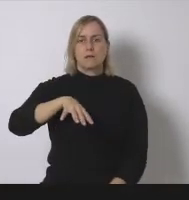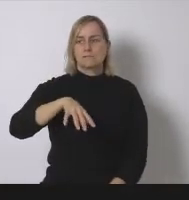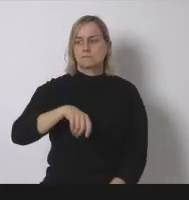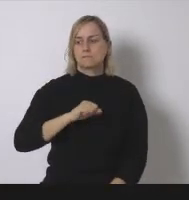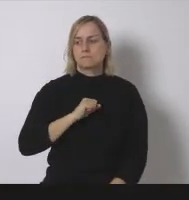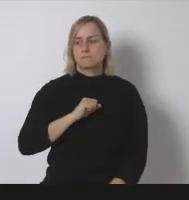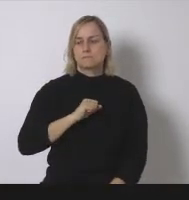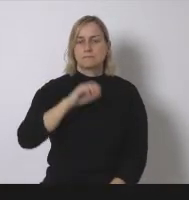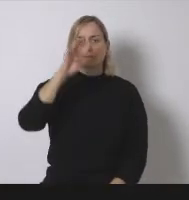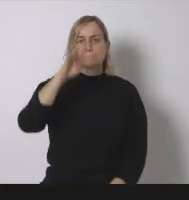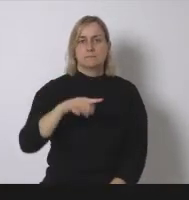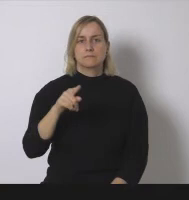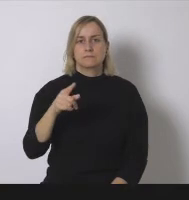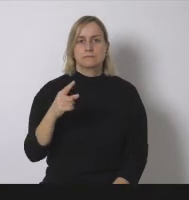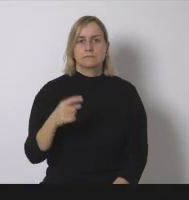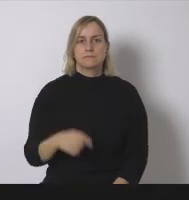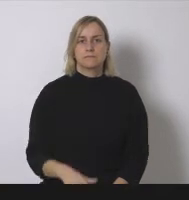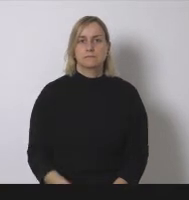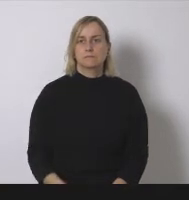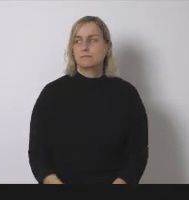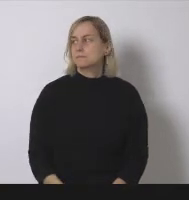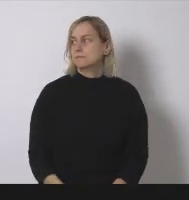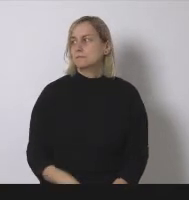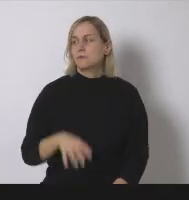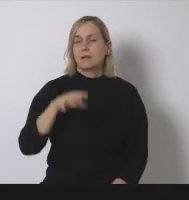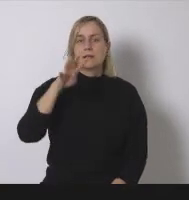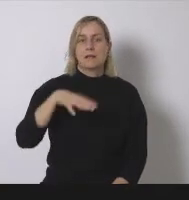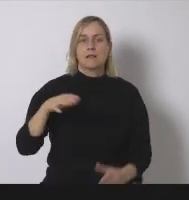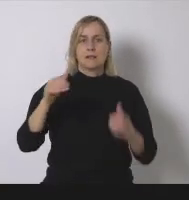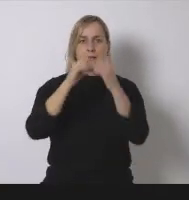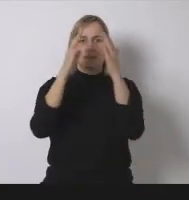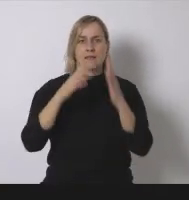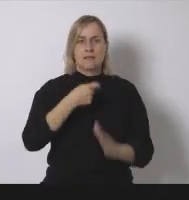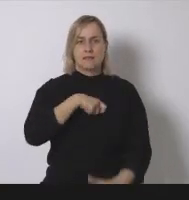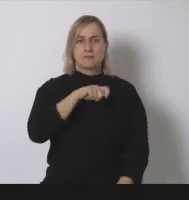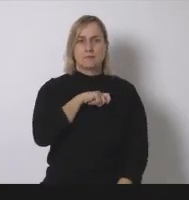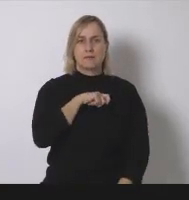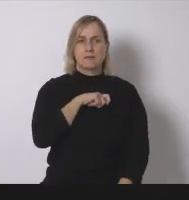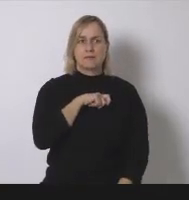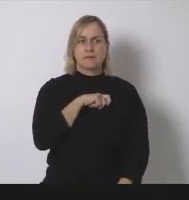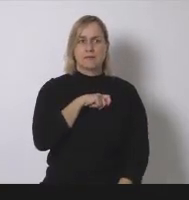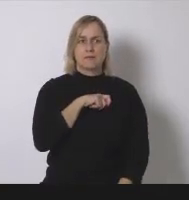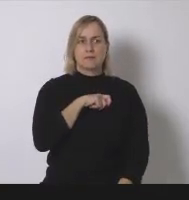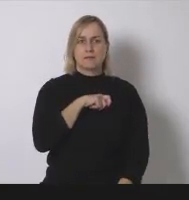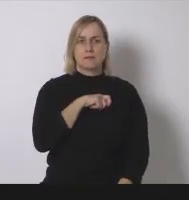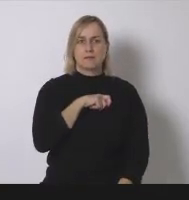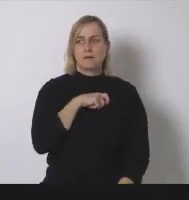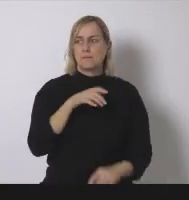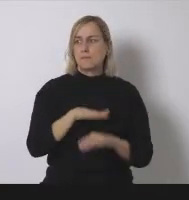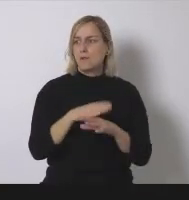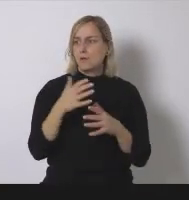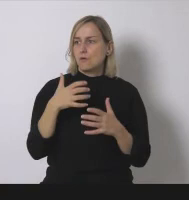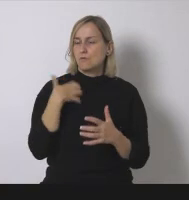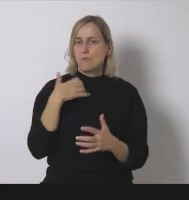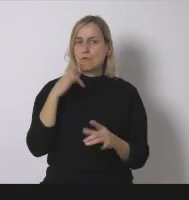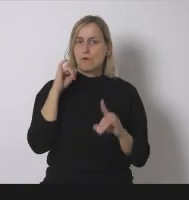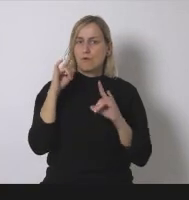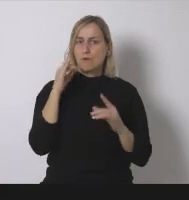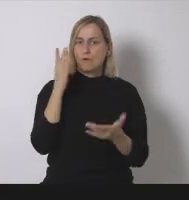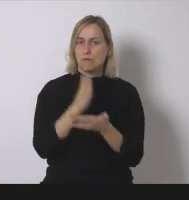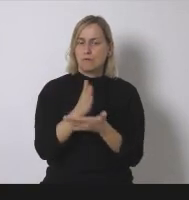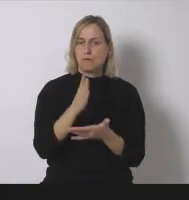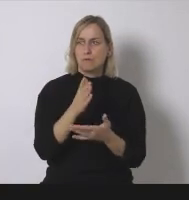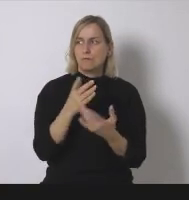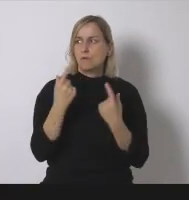entidad dentro de España que se mete un ruido por ahí no sé fue la primera entidad dentro de España que tuvo una ley de cambio